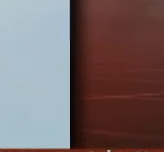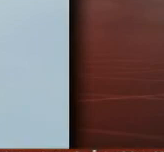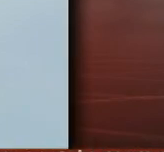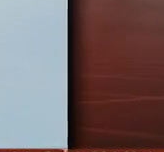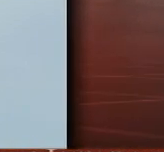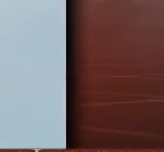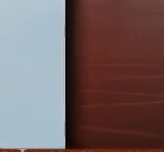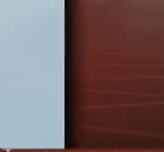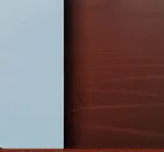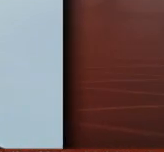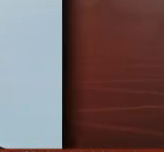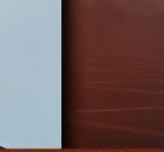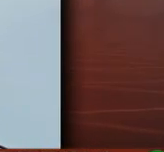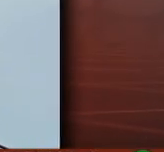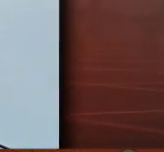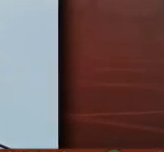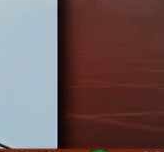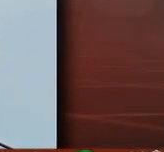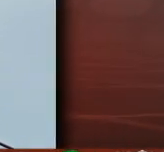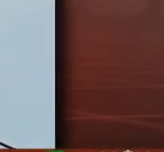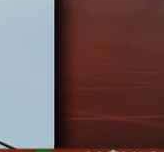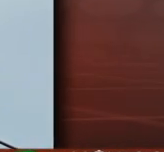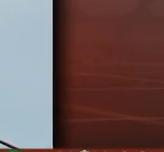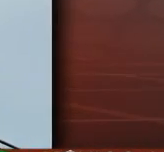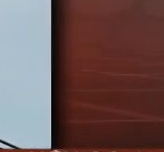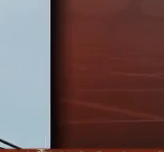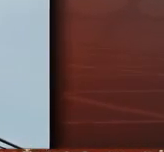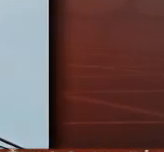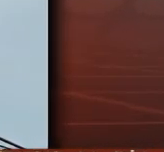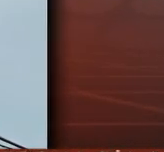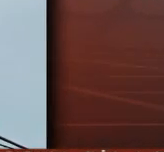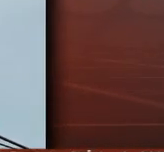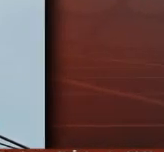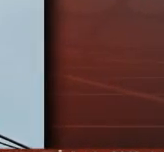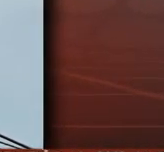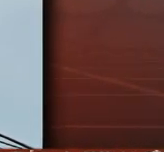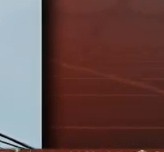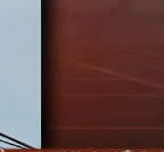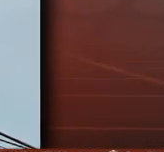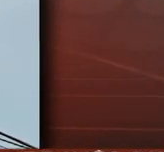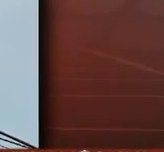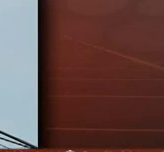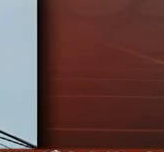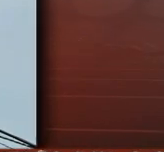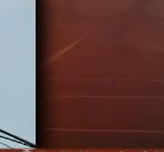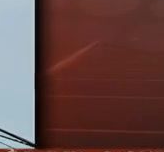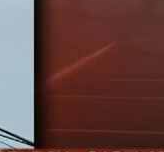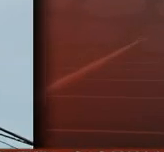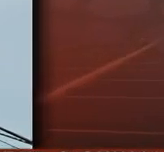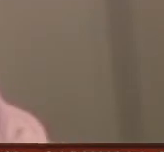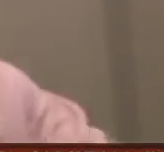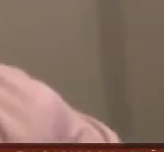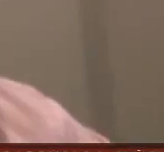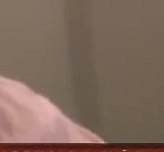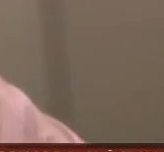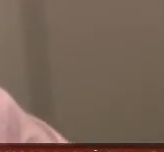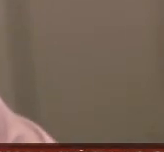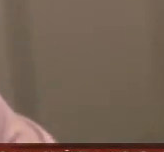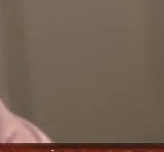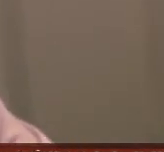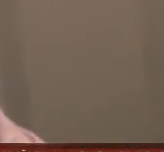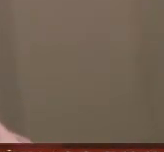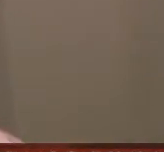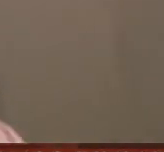Agustín. En el tributo al autor guerrerense participaron los escritores Juan Villoro, Enrique Serna y Rosa Beltrán. José Agustín